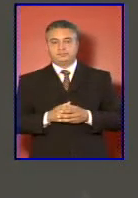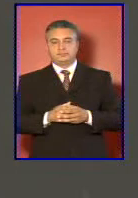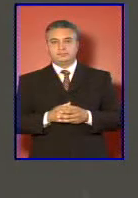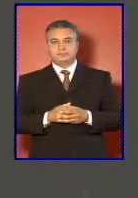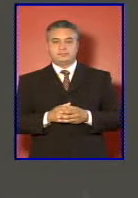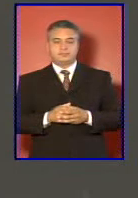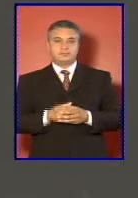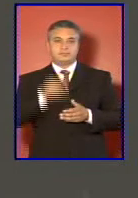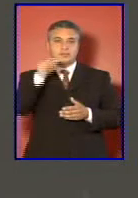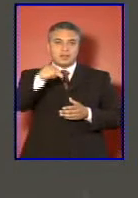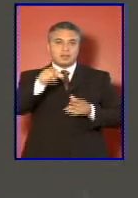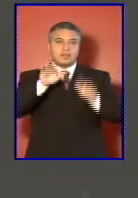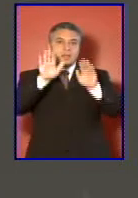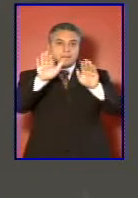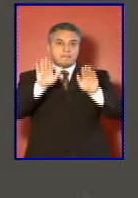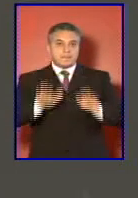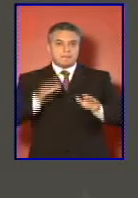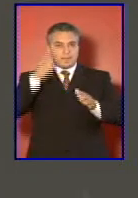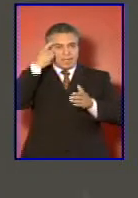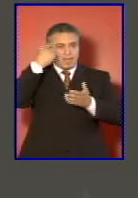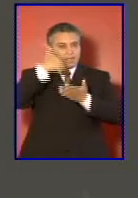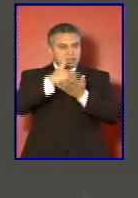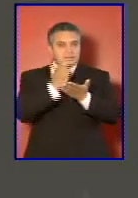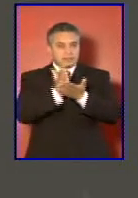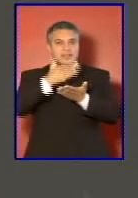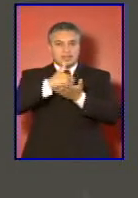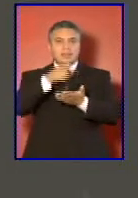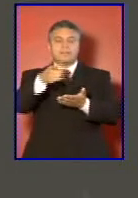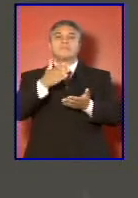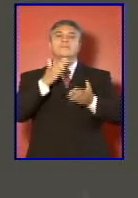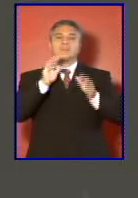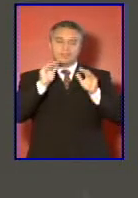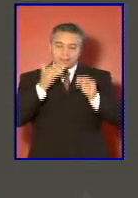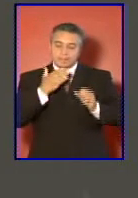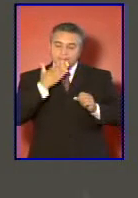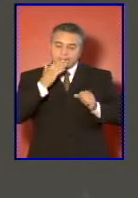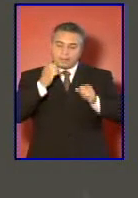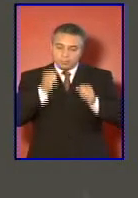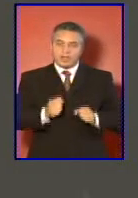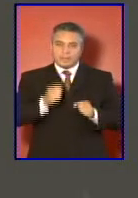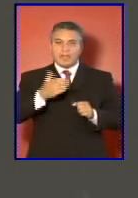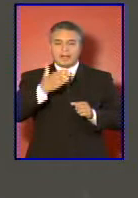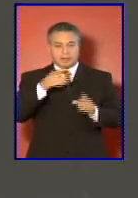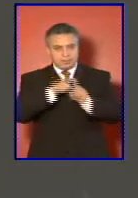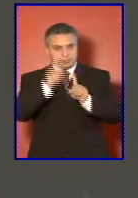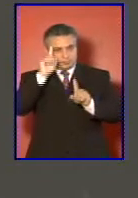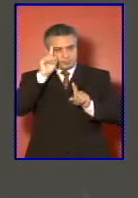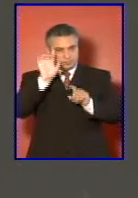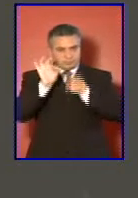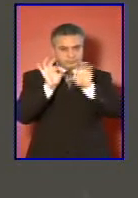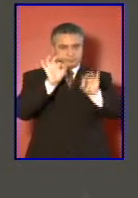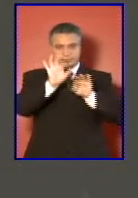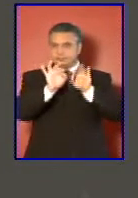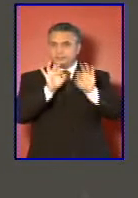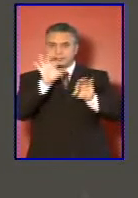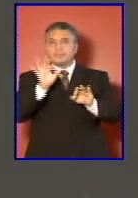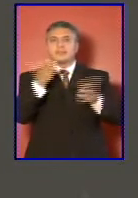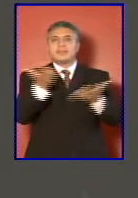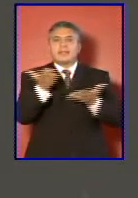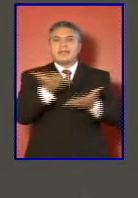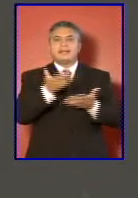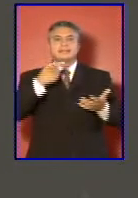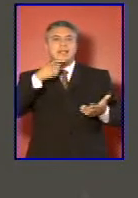Esta misma estrategia debe ser capaz de determinar las capacidades que se